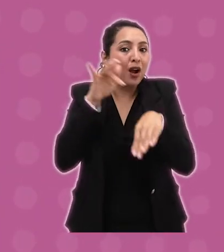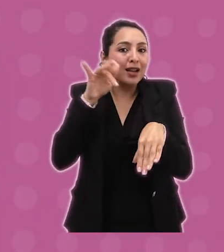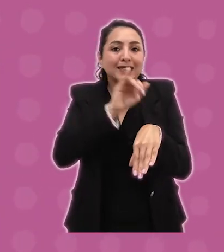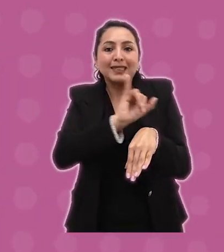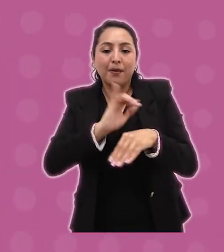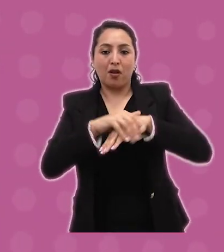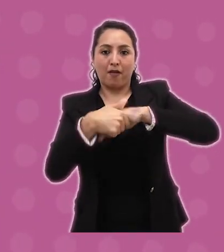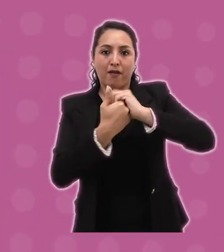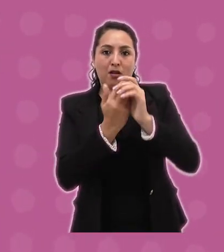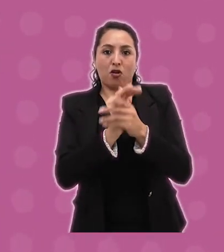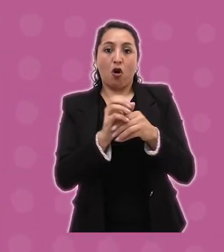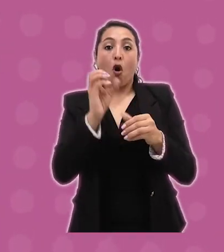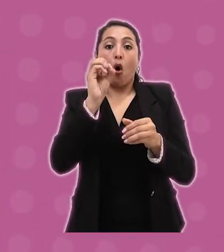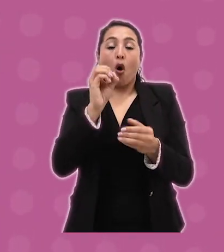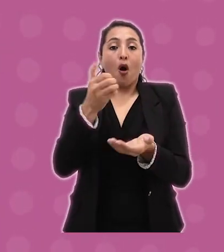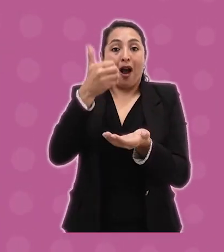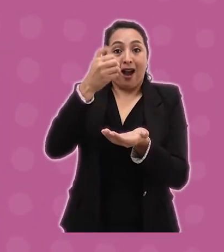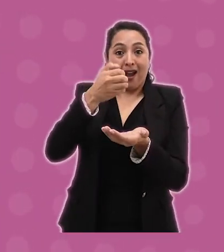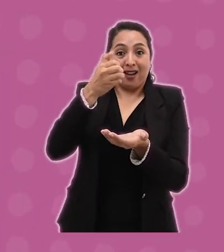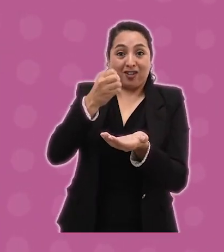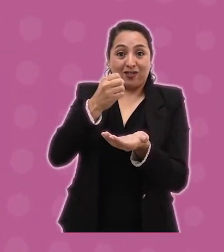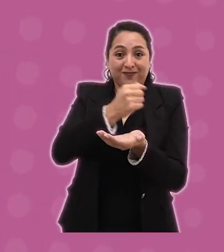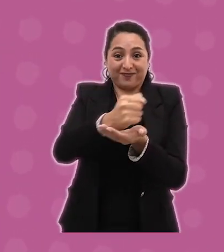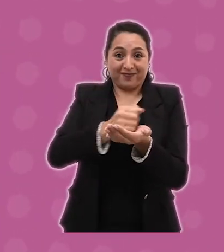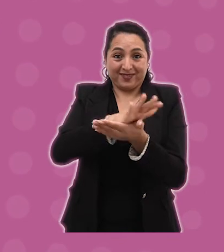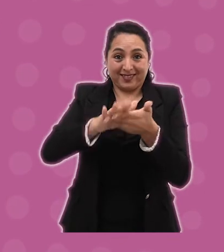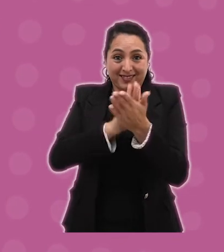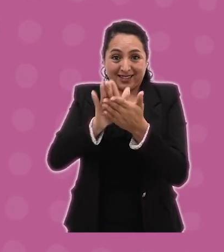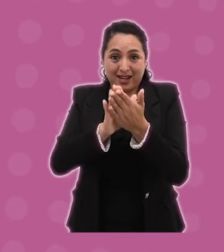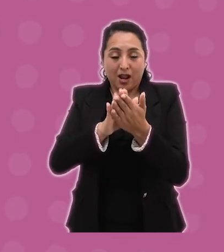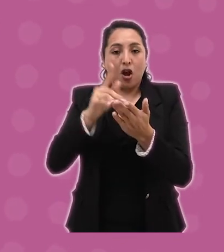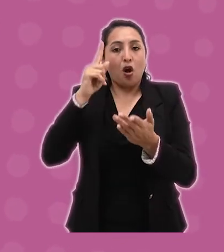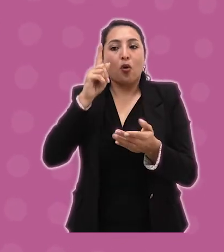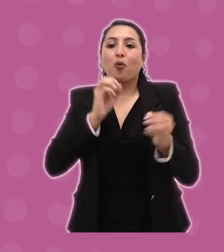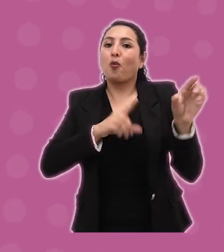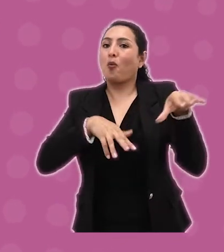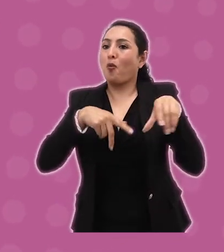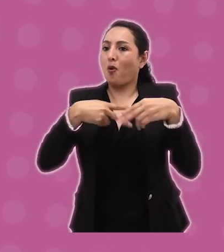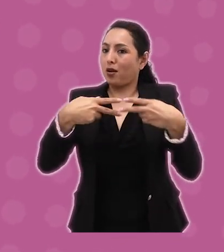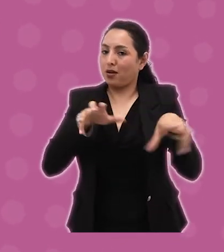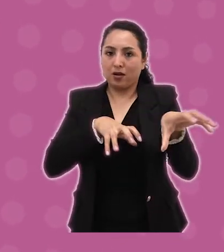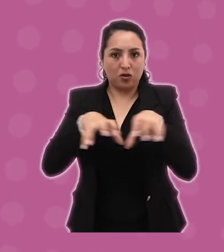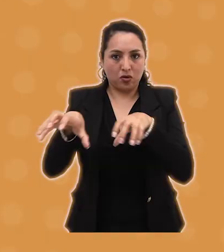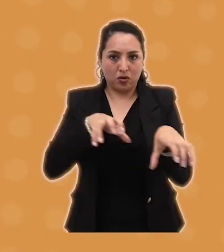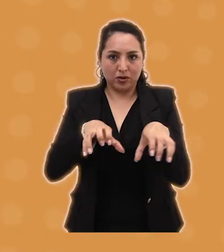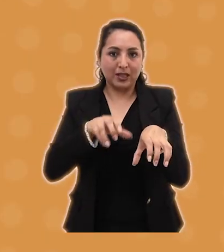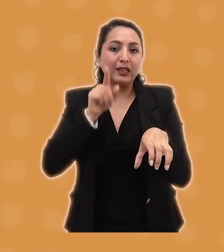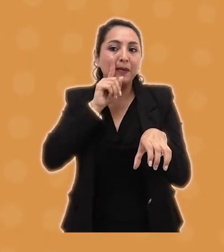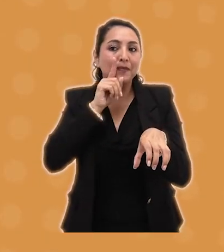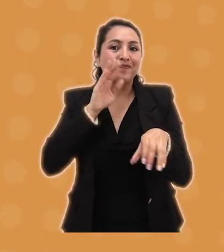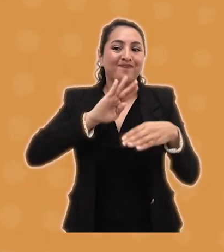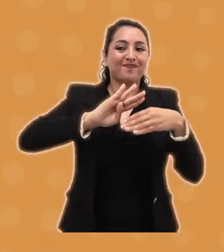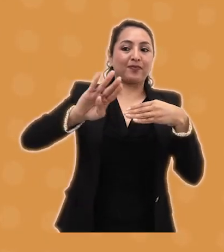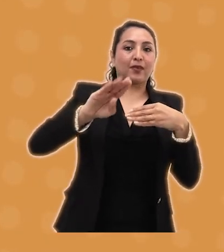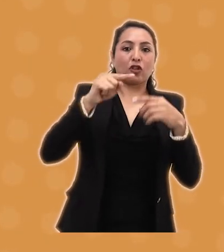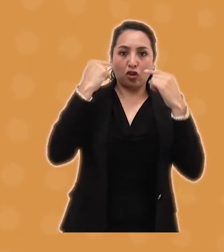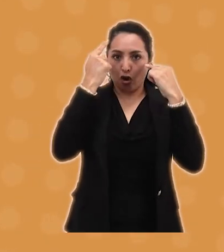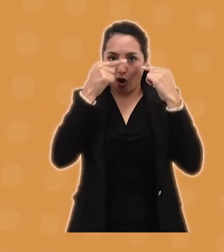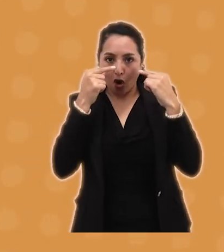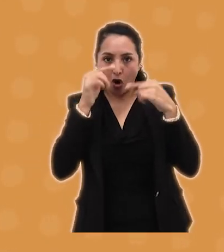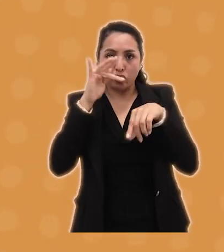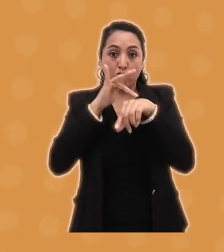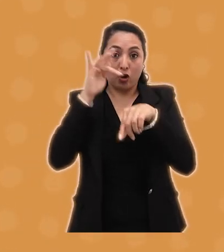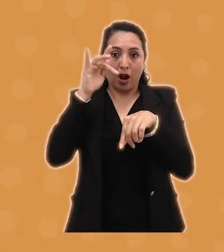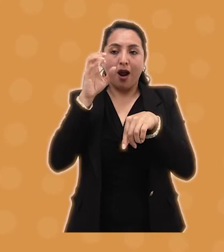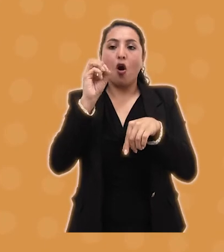Debemos lavarnos las manos o usar alcohol gel cada vez que toquemos superficies u objetos de uso común y debemos evitar tocarnos los